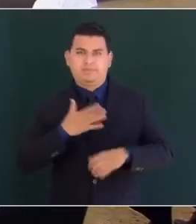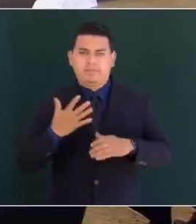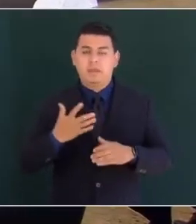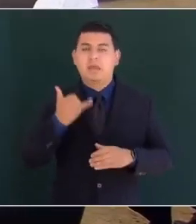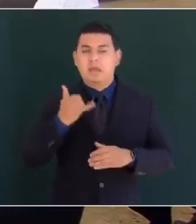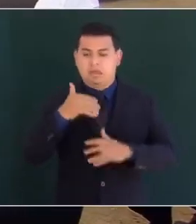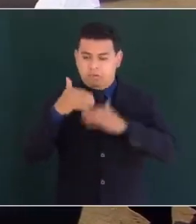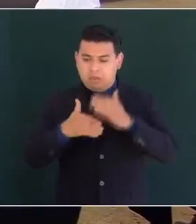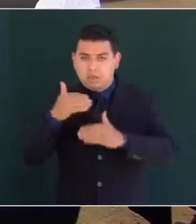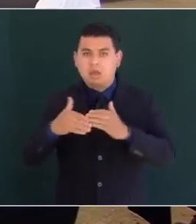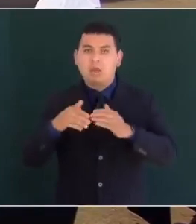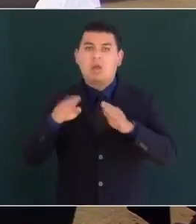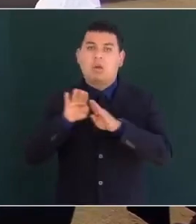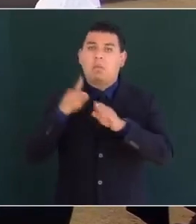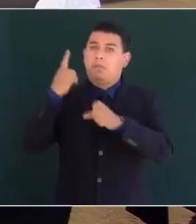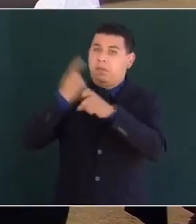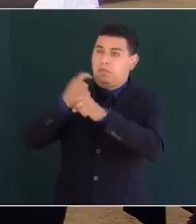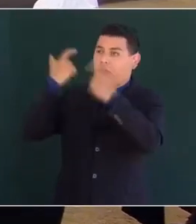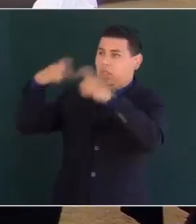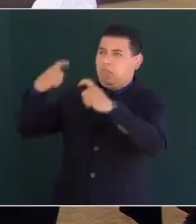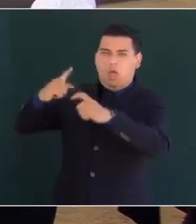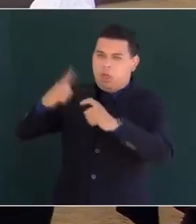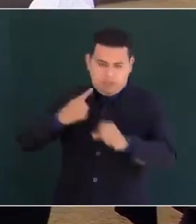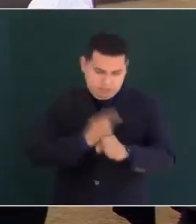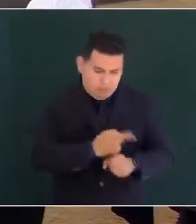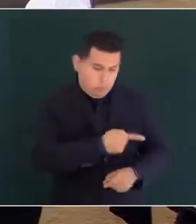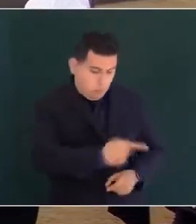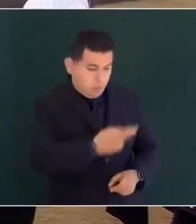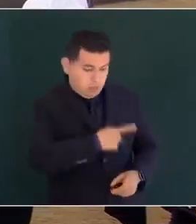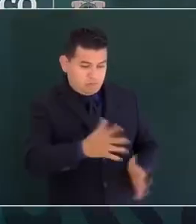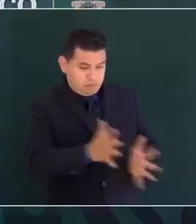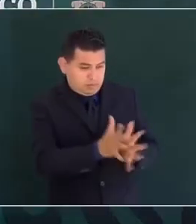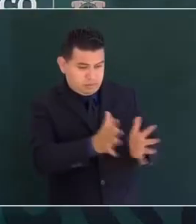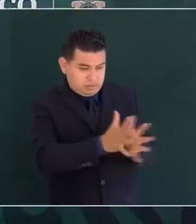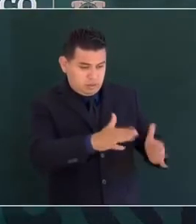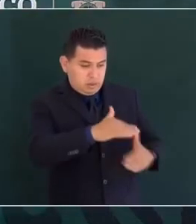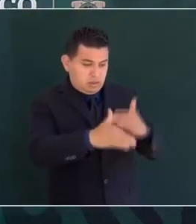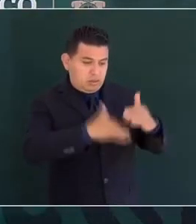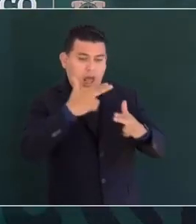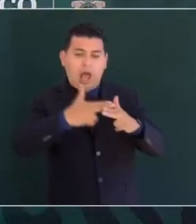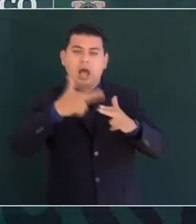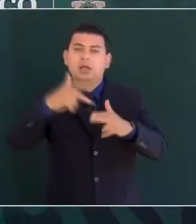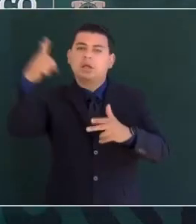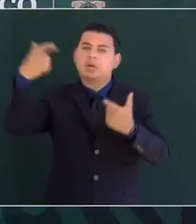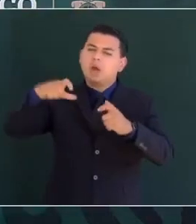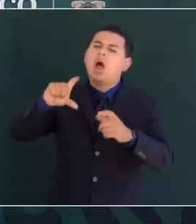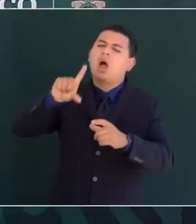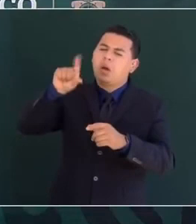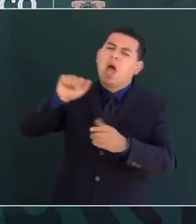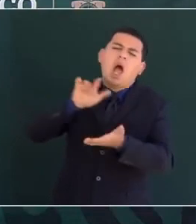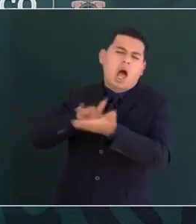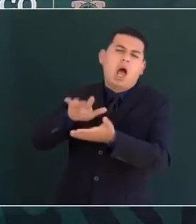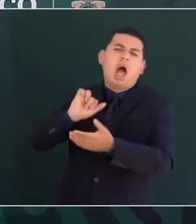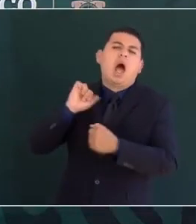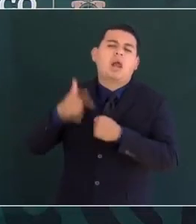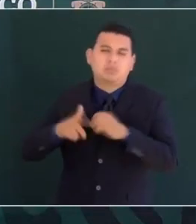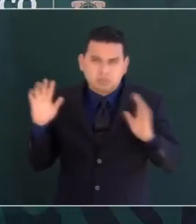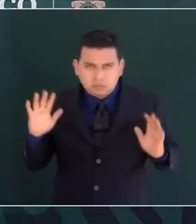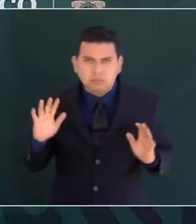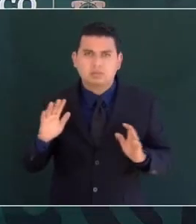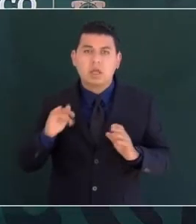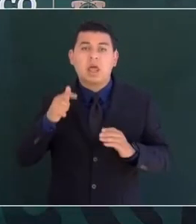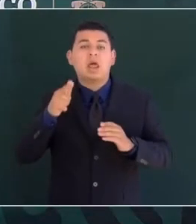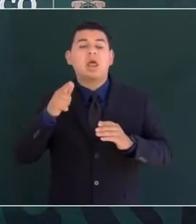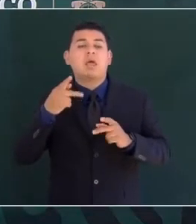desde abajo con la participación de todos de todas y sin dejar atrás a